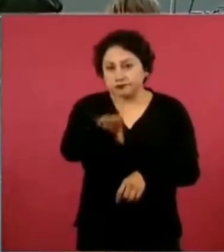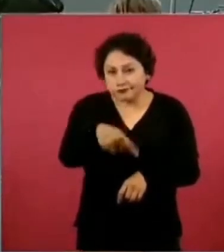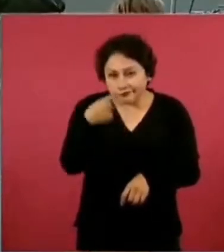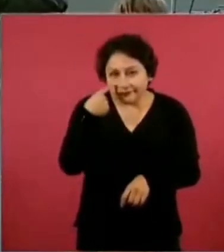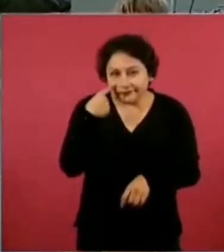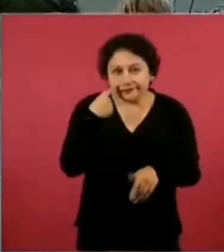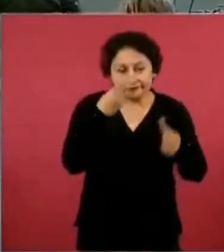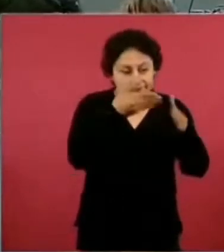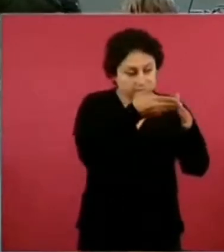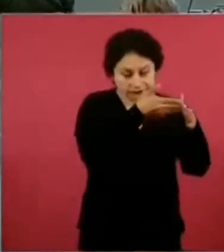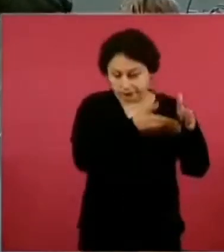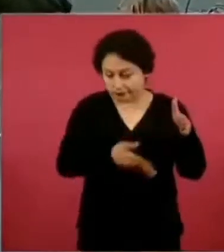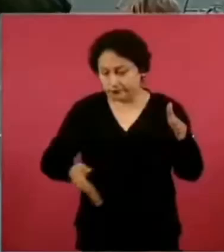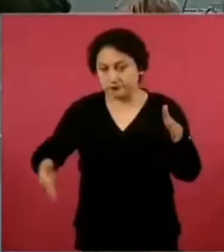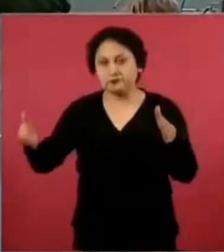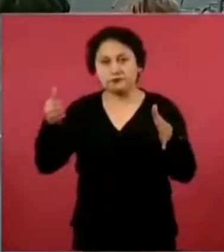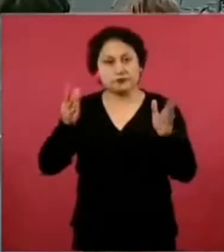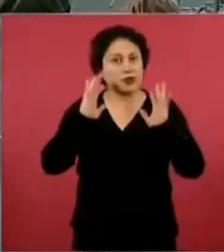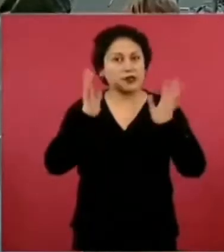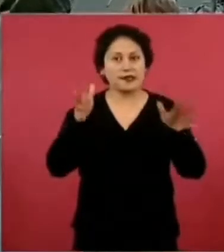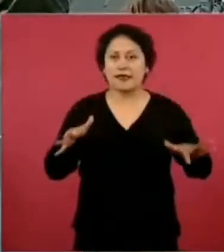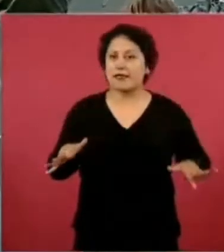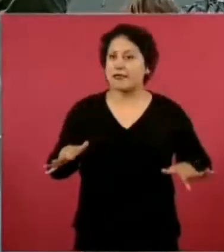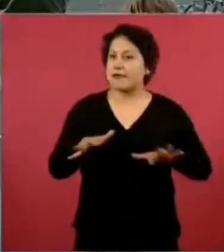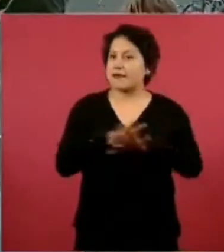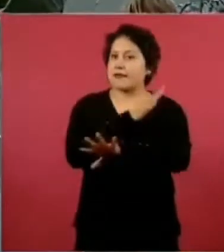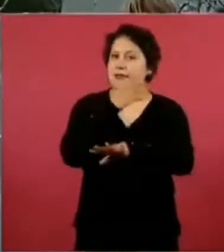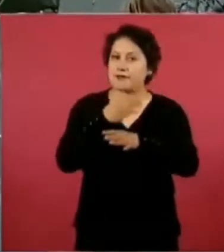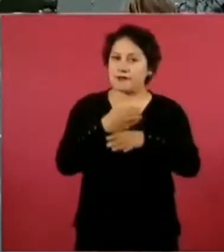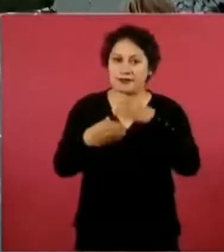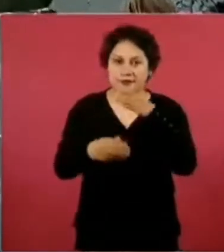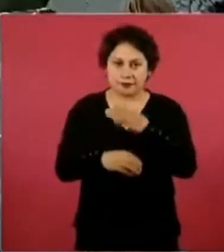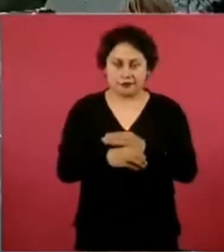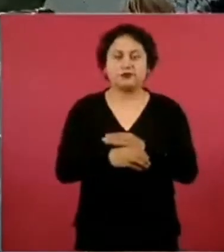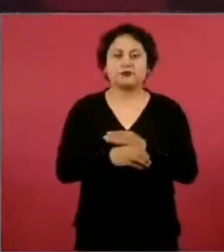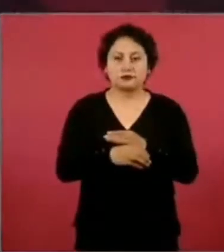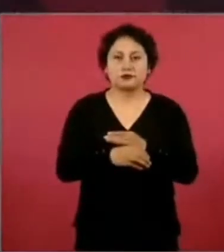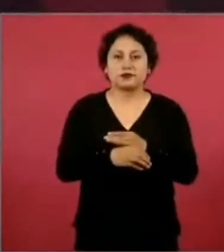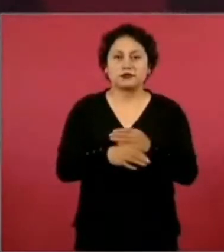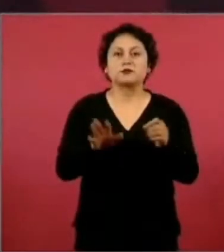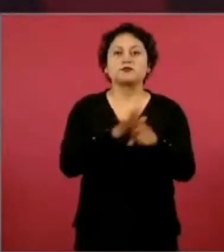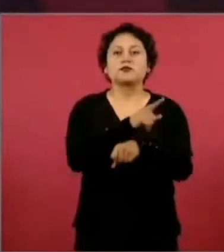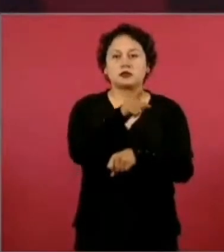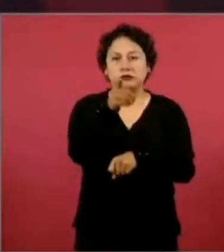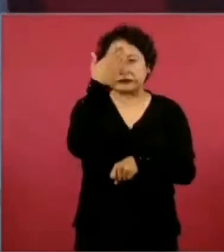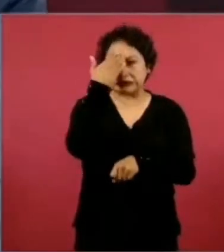en el combate a los factureros.